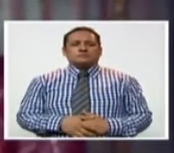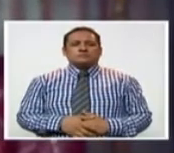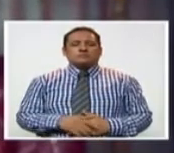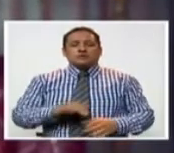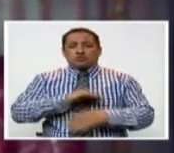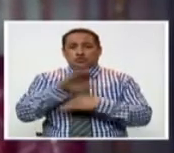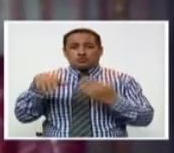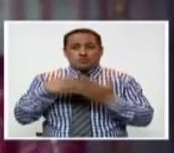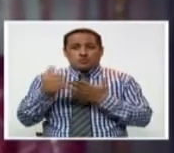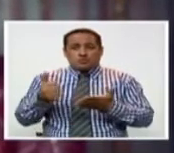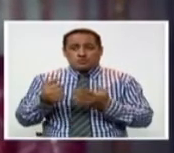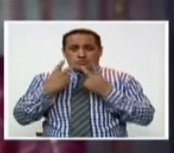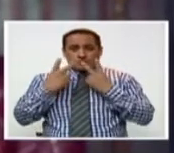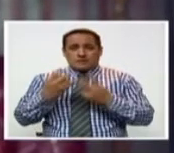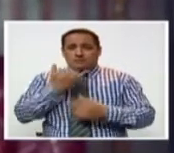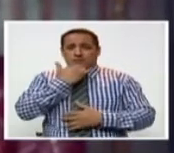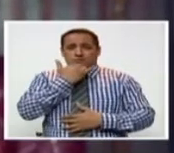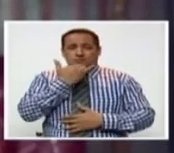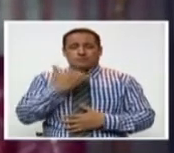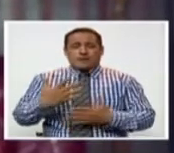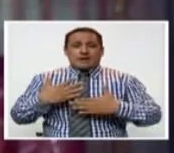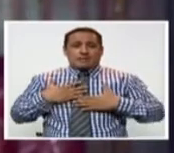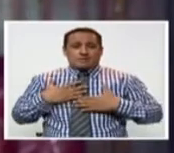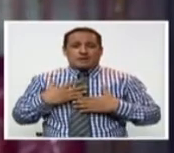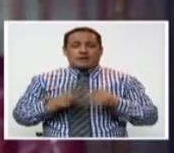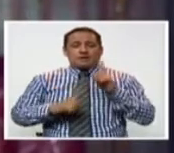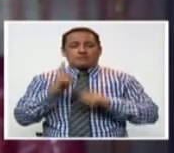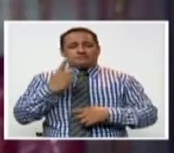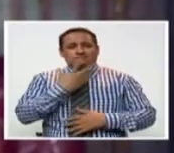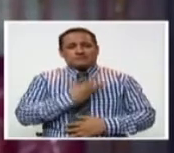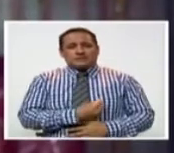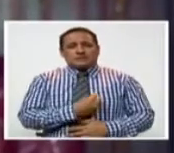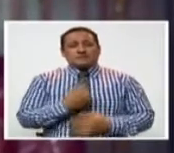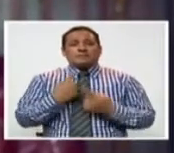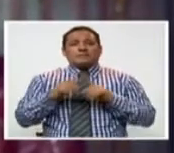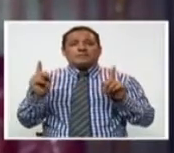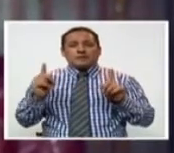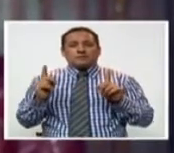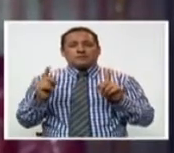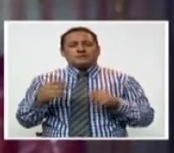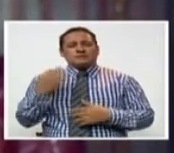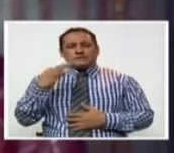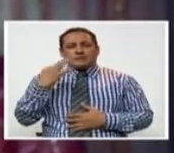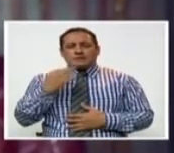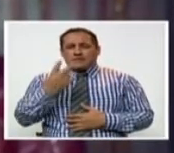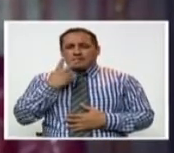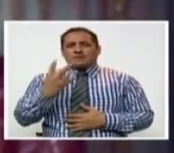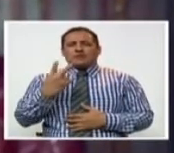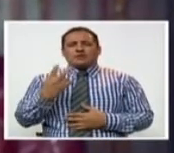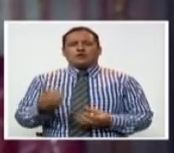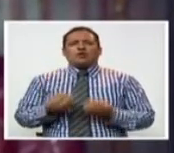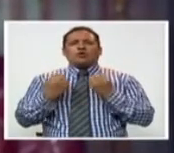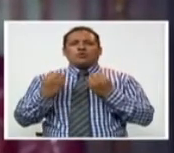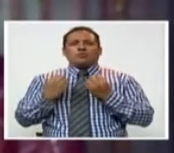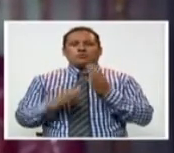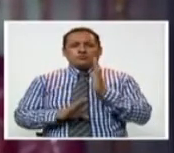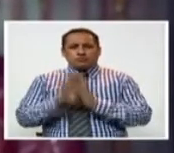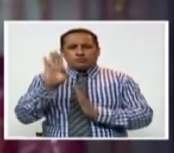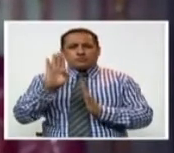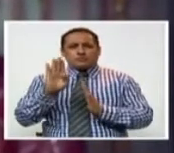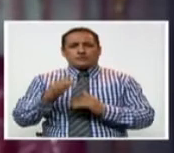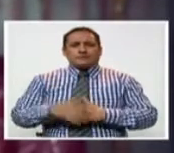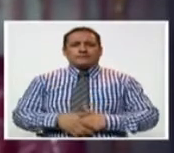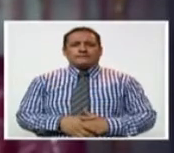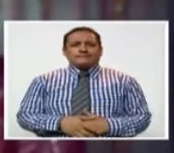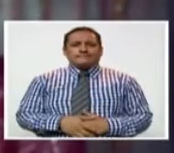Y todo esto lo que te está pasando es para mí algo triste, ¿no? Pero siempre vamos a salir adelante